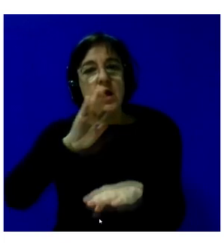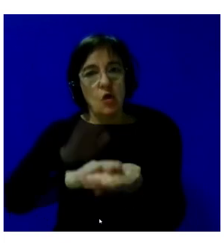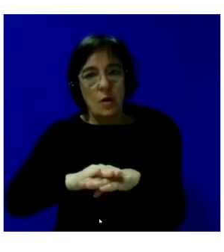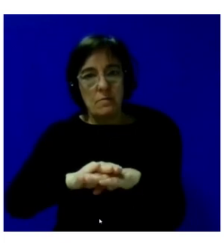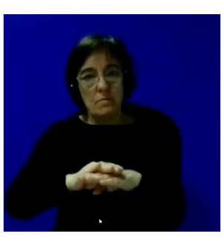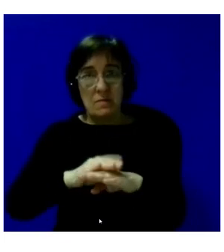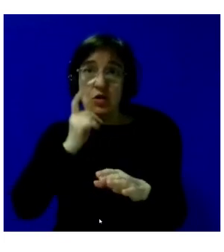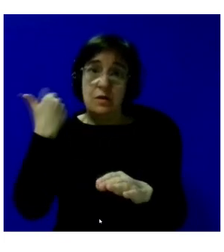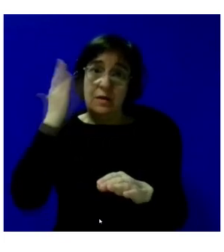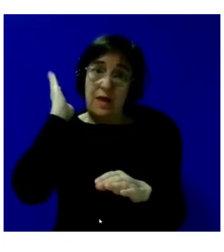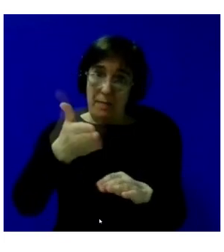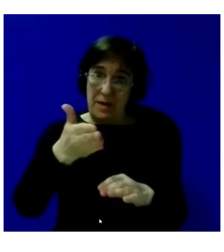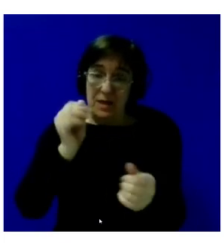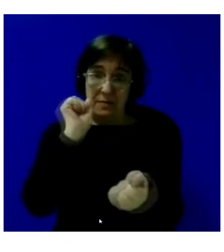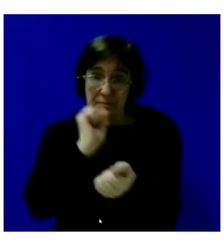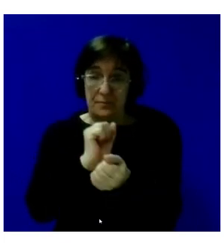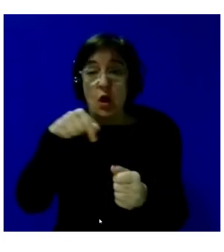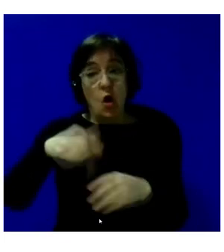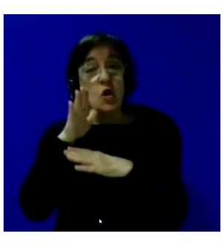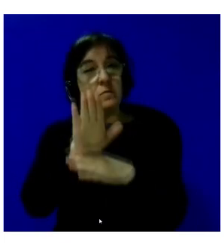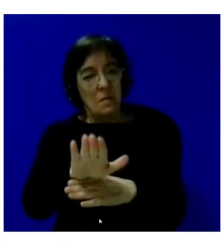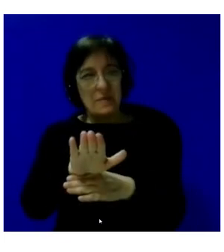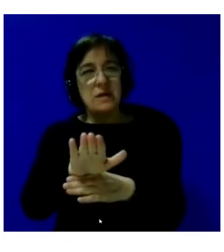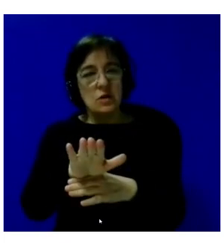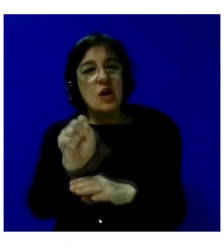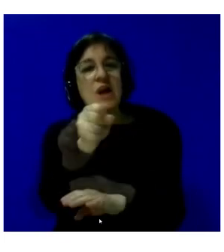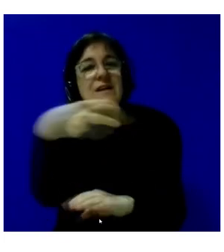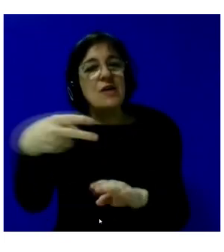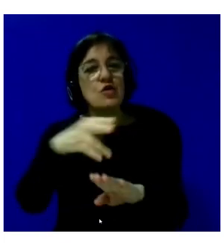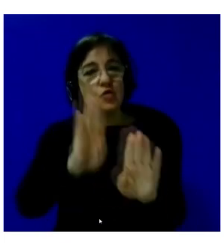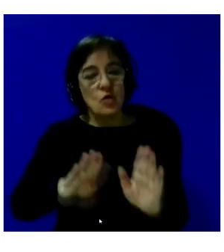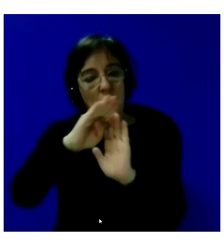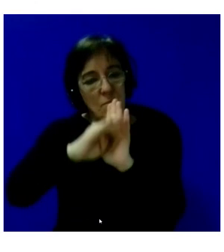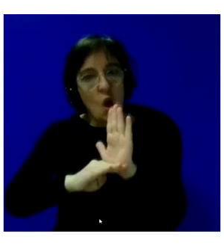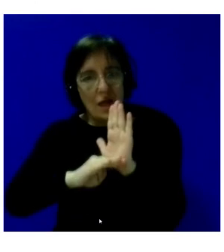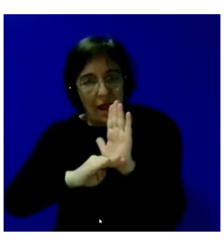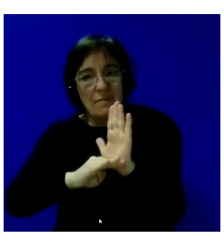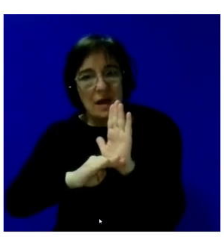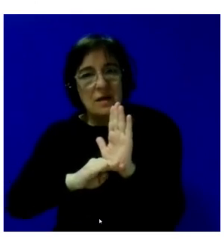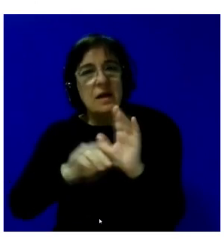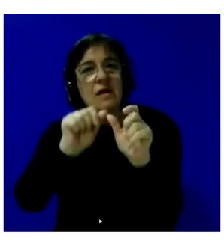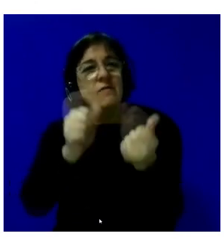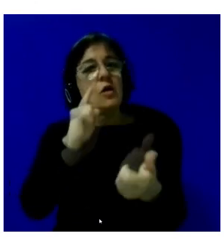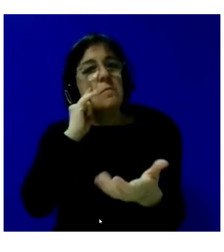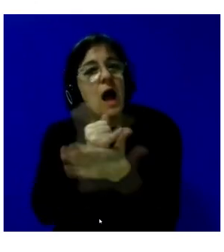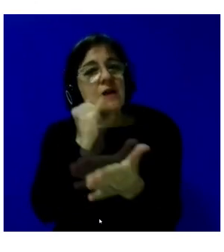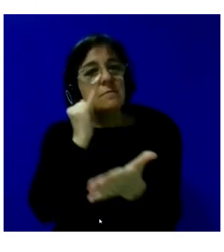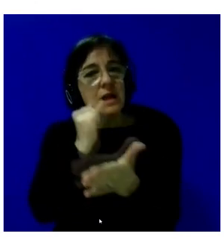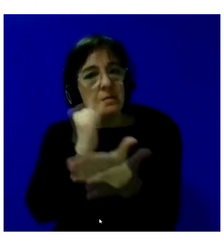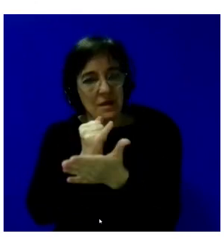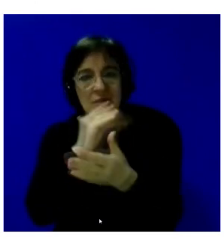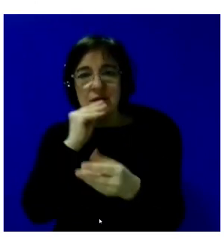de la pena. Hoy nos van a presentar los resultados del programa que de forma experimental se está realizando.